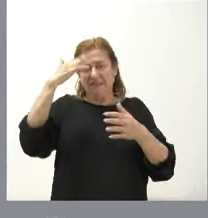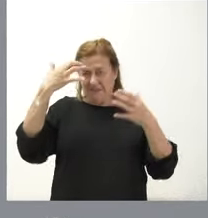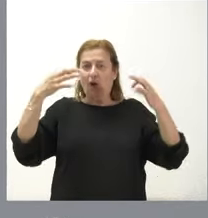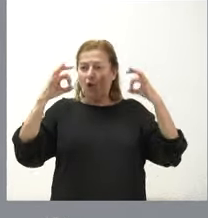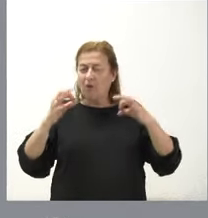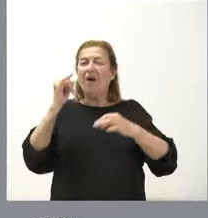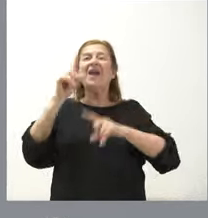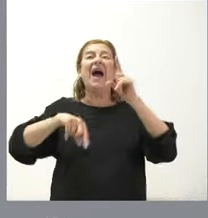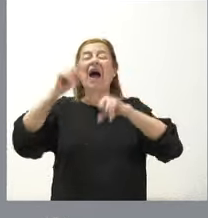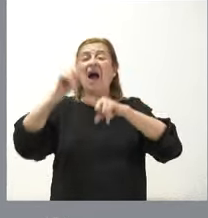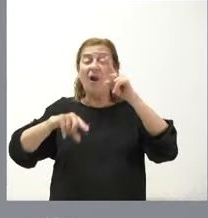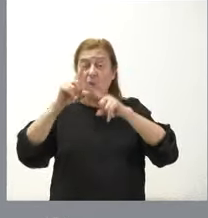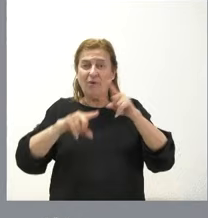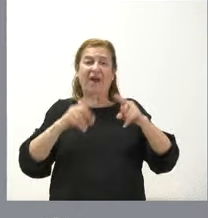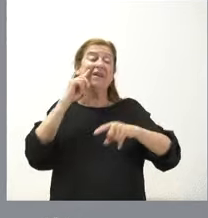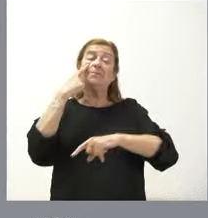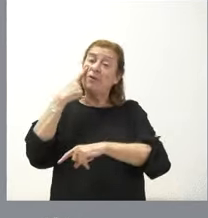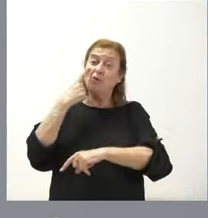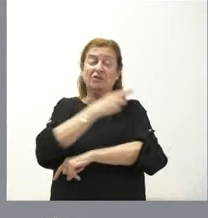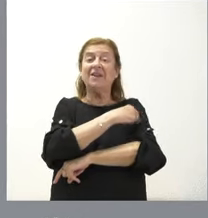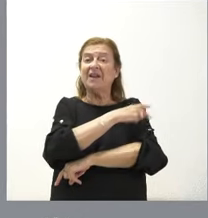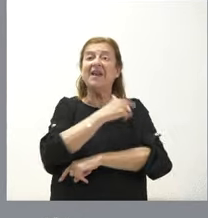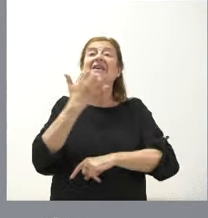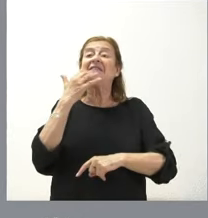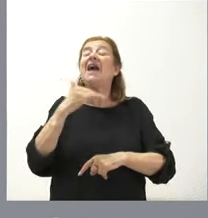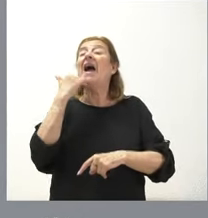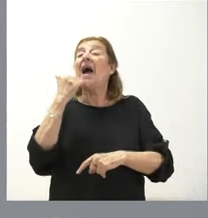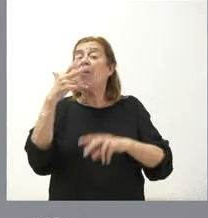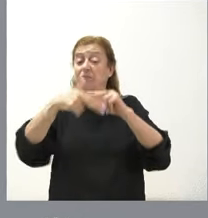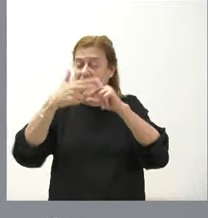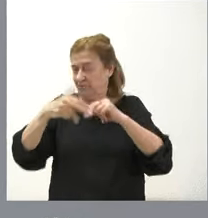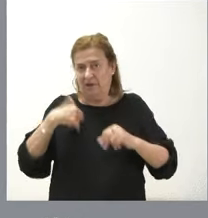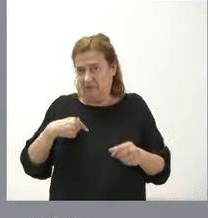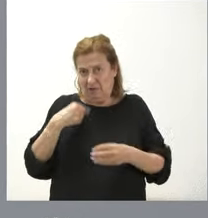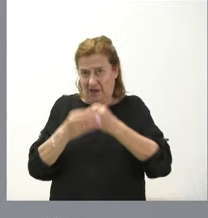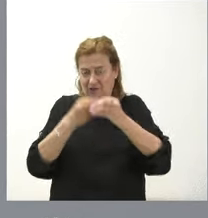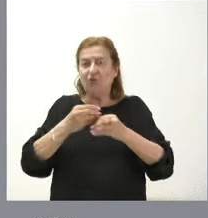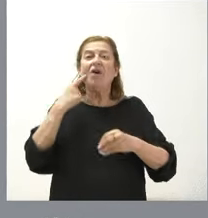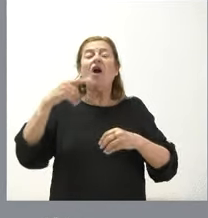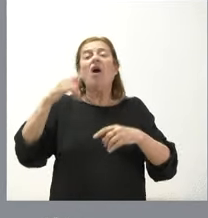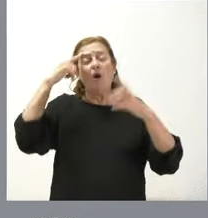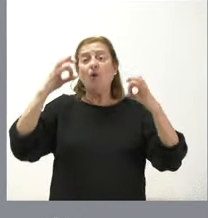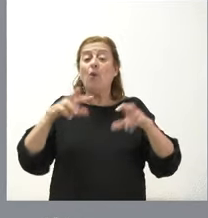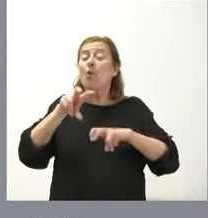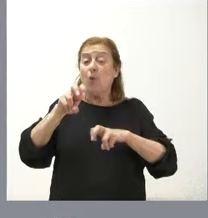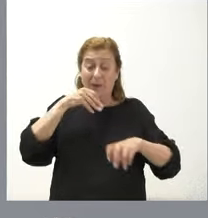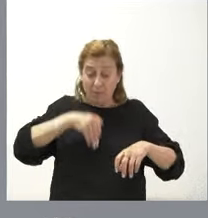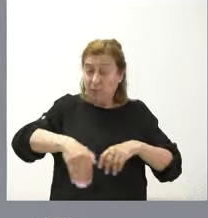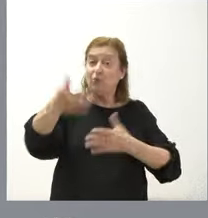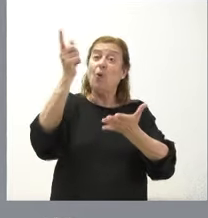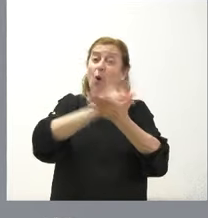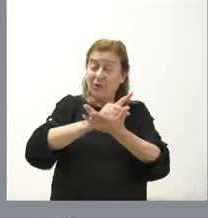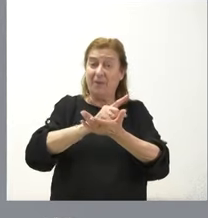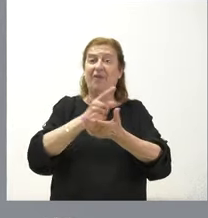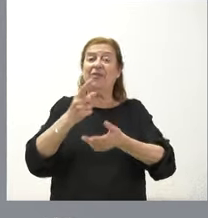sanitaria se hubiera derivado alguna sanción se habría impuesto. Y, lógicamente, de la nueva instrucción que se va a llevar a cabo si se